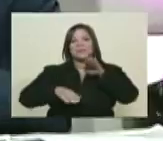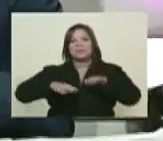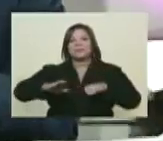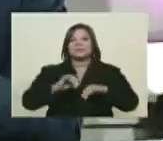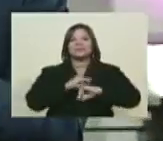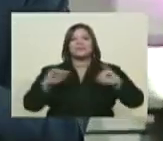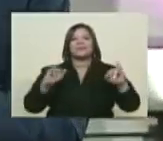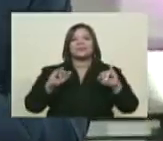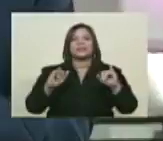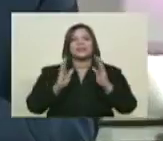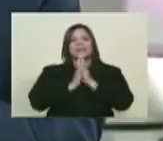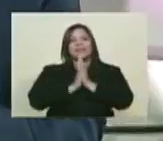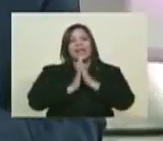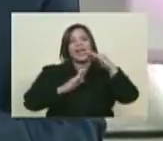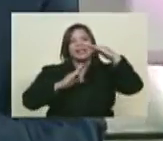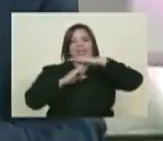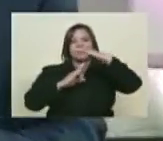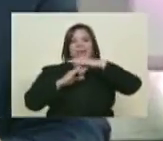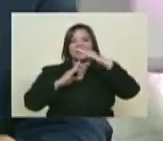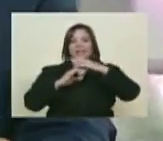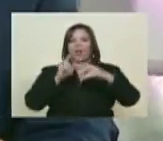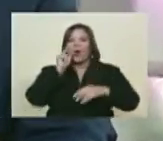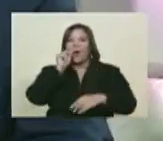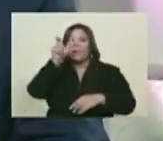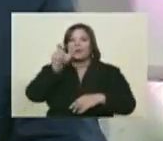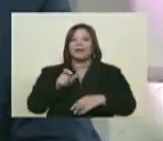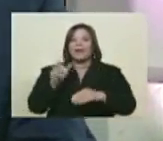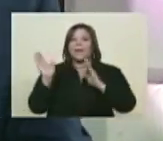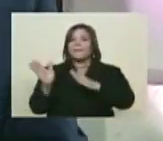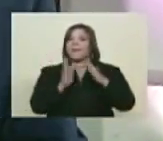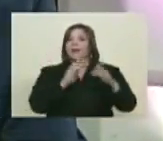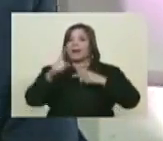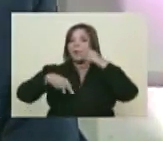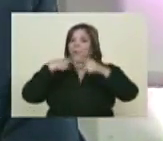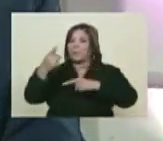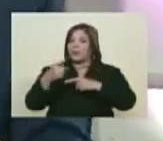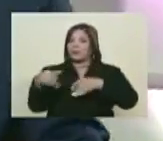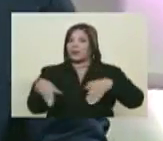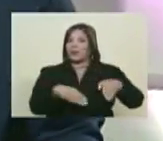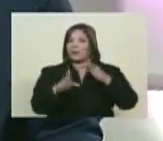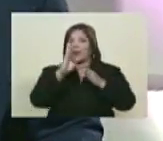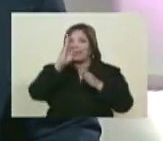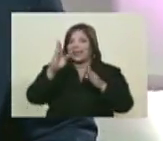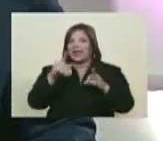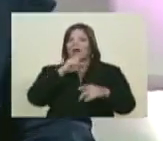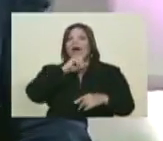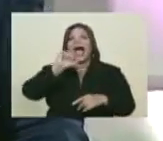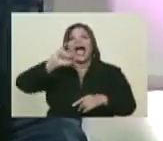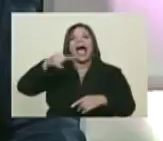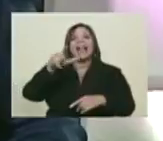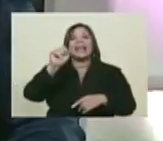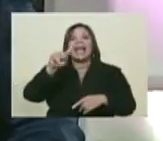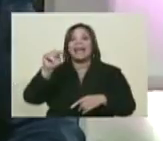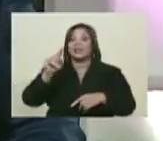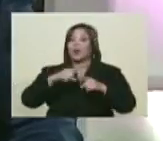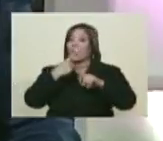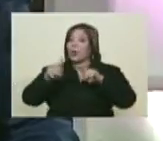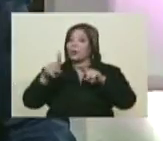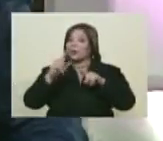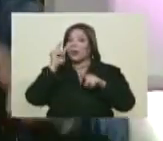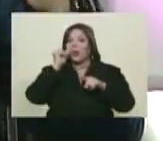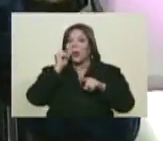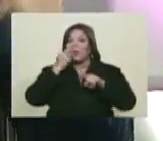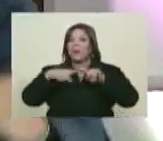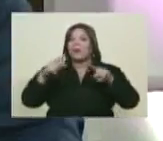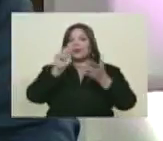Ernesto. Amigas y amigos, despedido ya Miguel Jaimes y preparado en la ruta Alejandro López. No el arquitecto de pelo blanco,